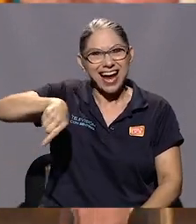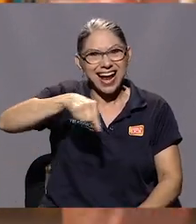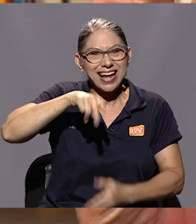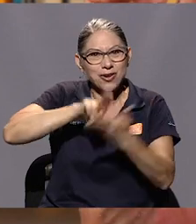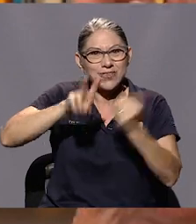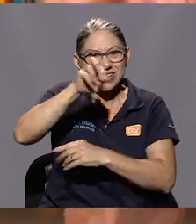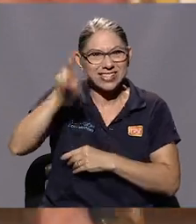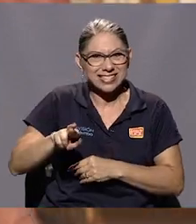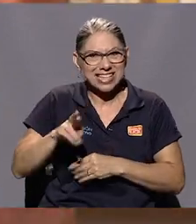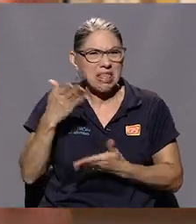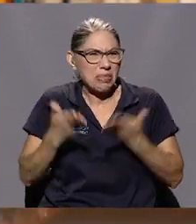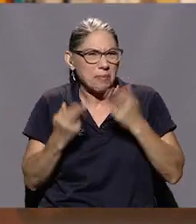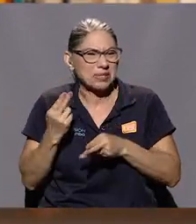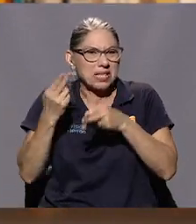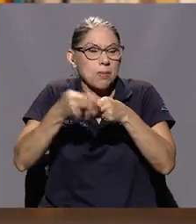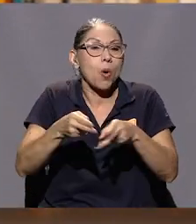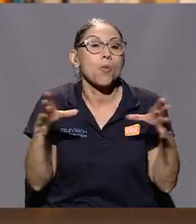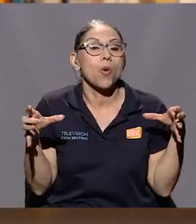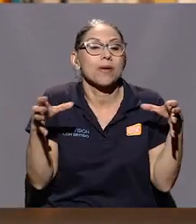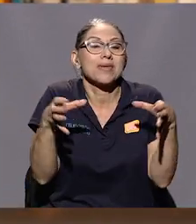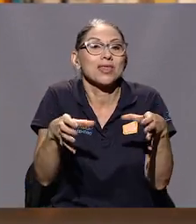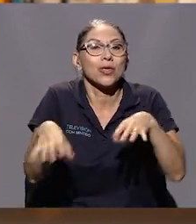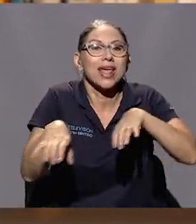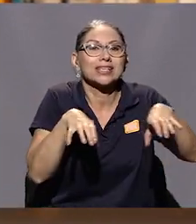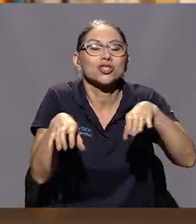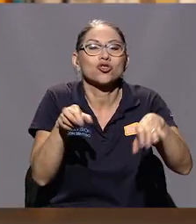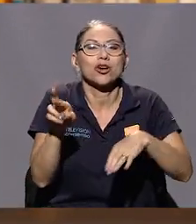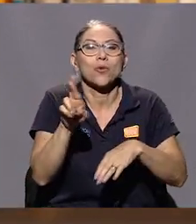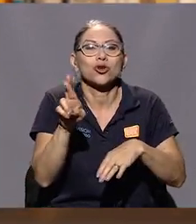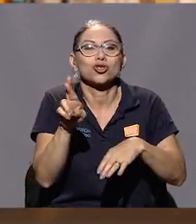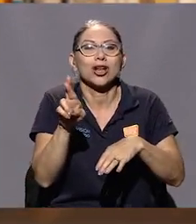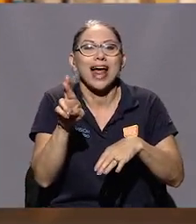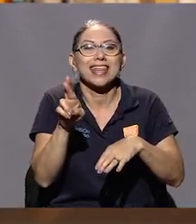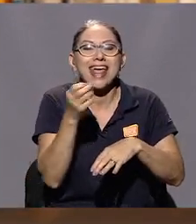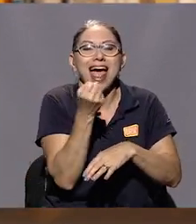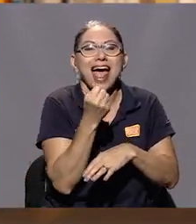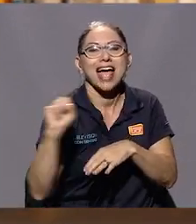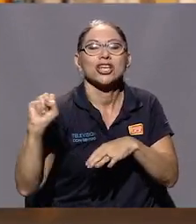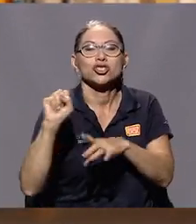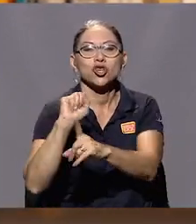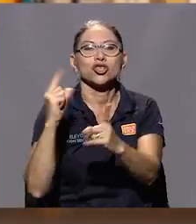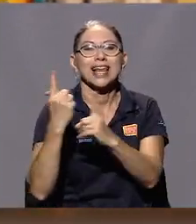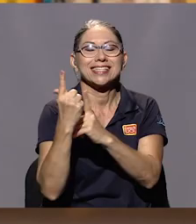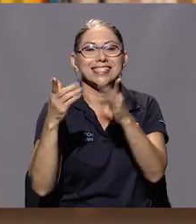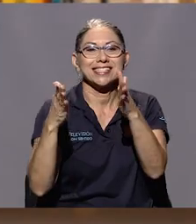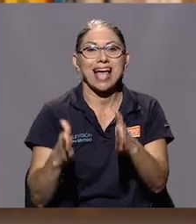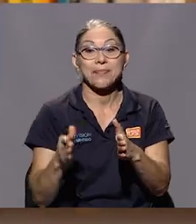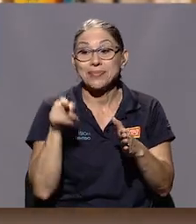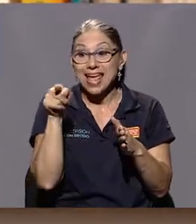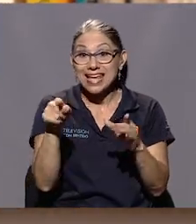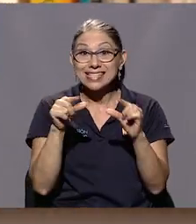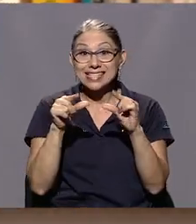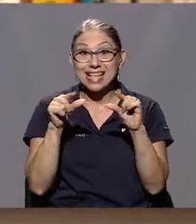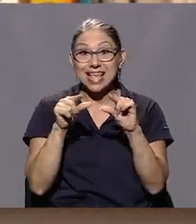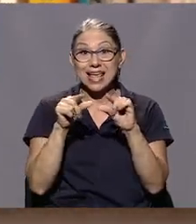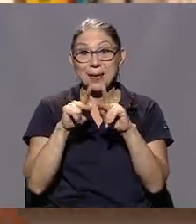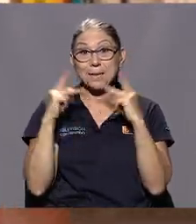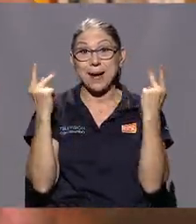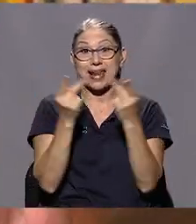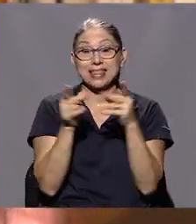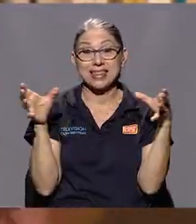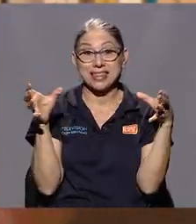llamado Movimiento de Acción Revolucionaria Socialista. Y ese pequeño partido universitario